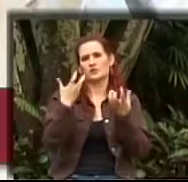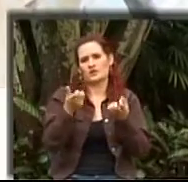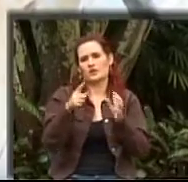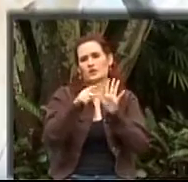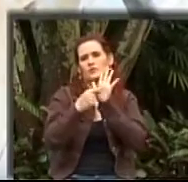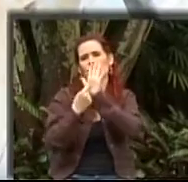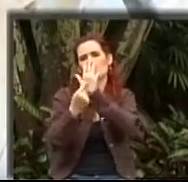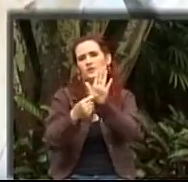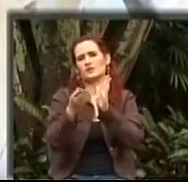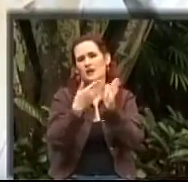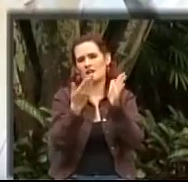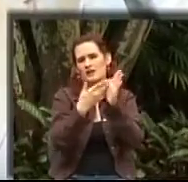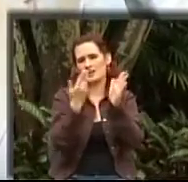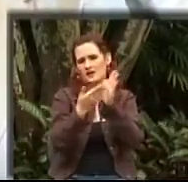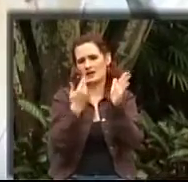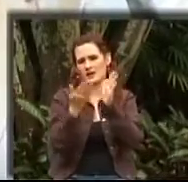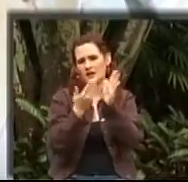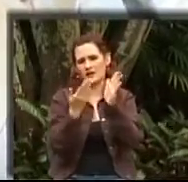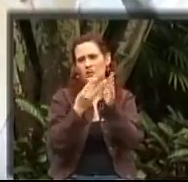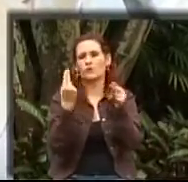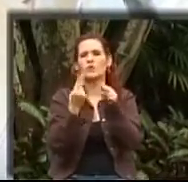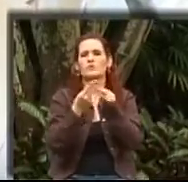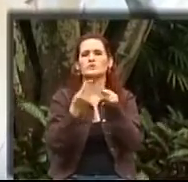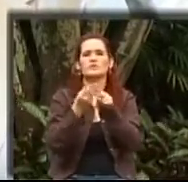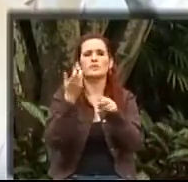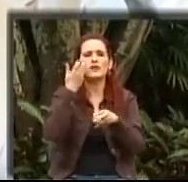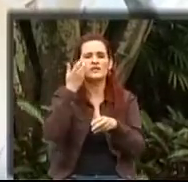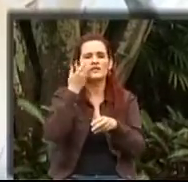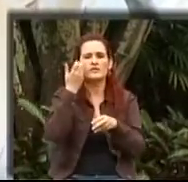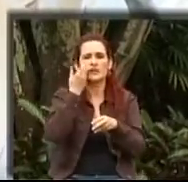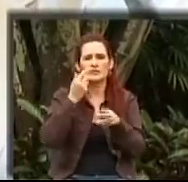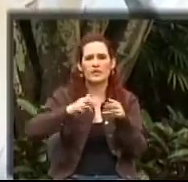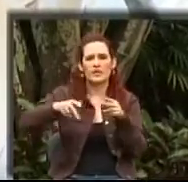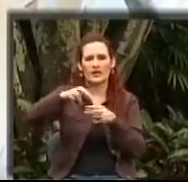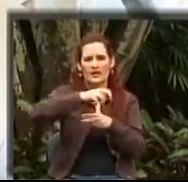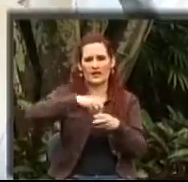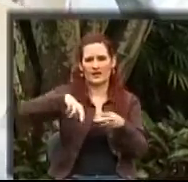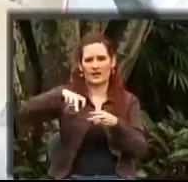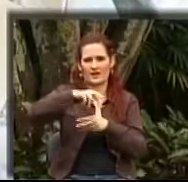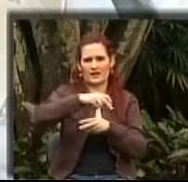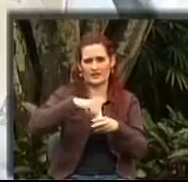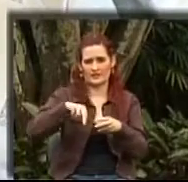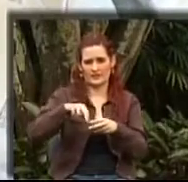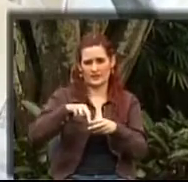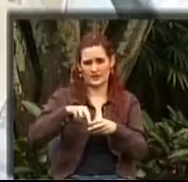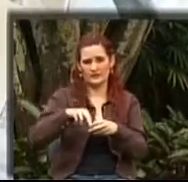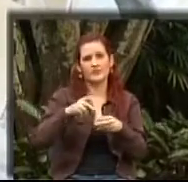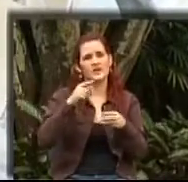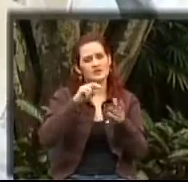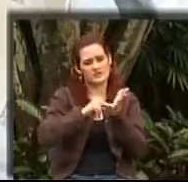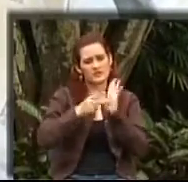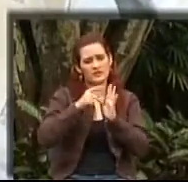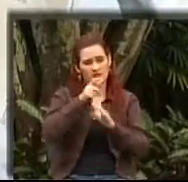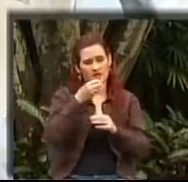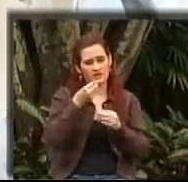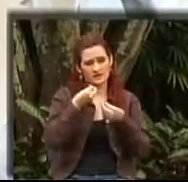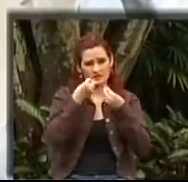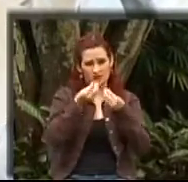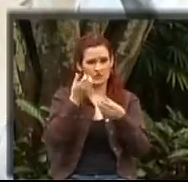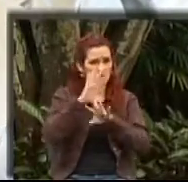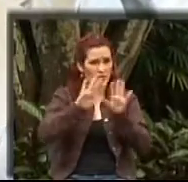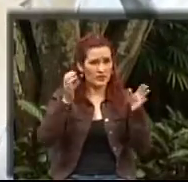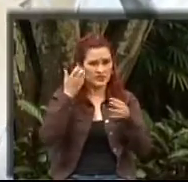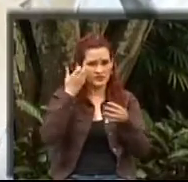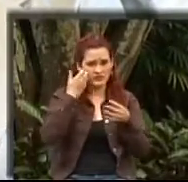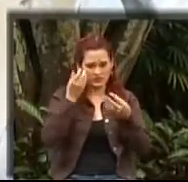La Enfermedad como Camino. No solamente es para quienes padecen la enfermedad, venimos también reiterando a través de la semana